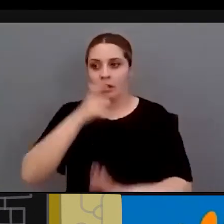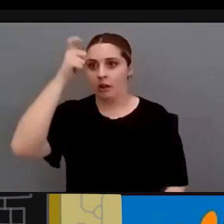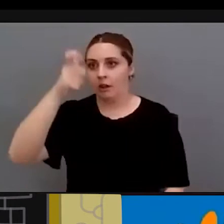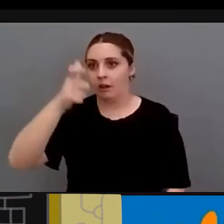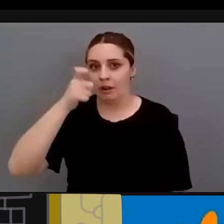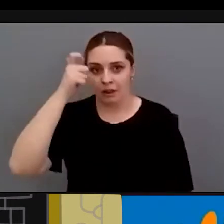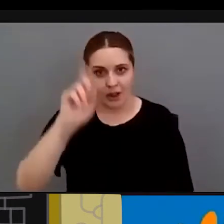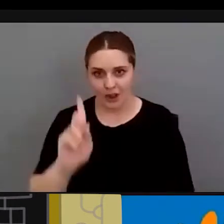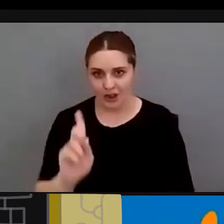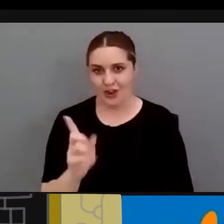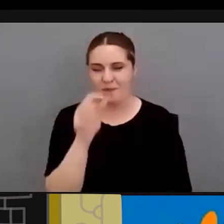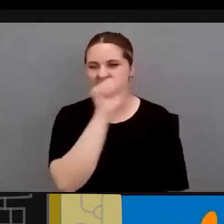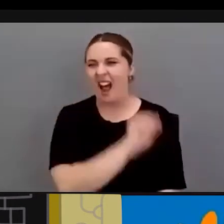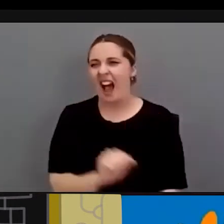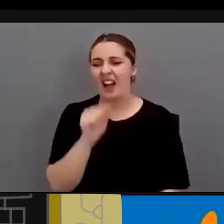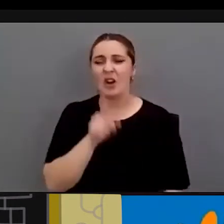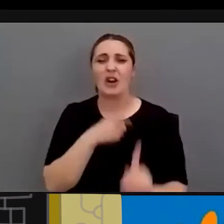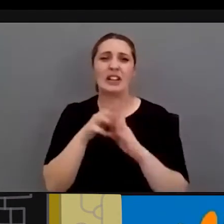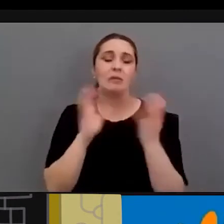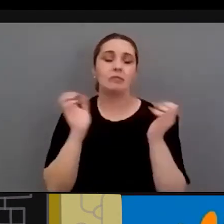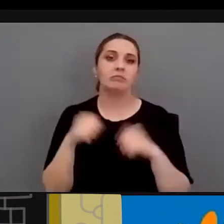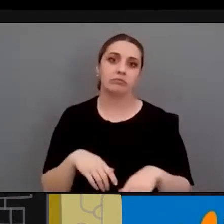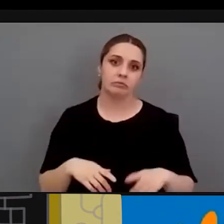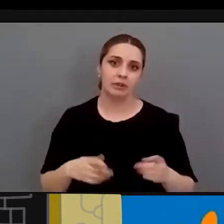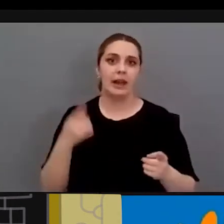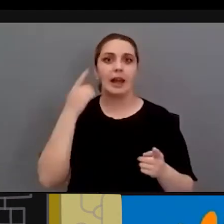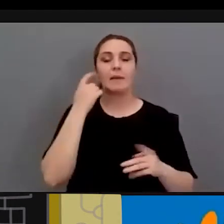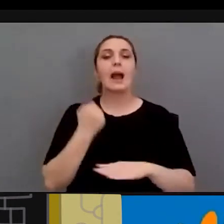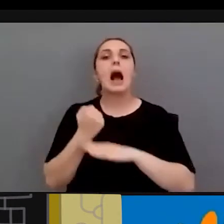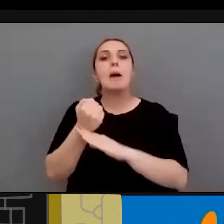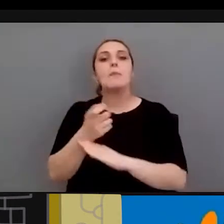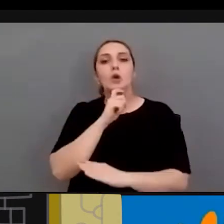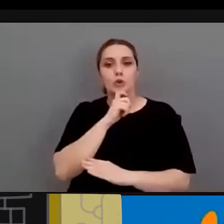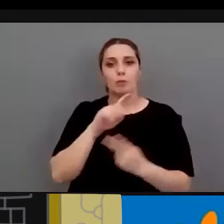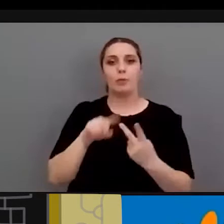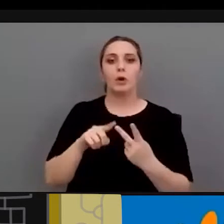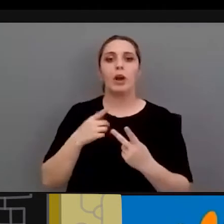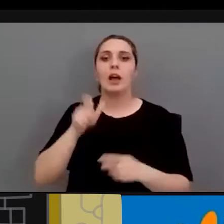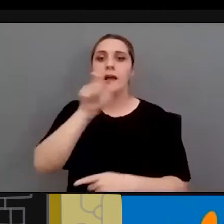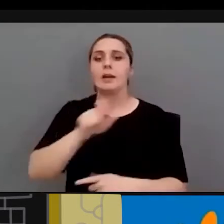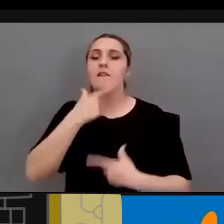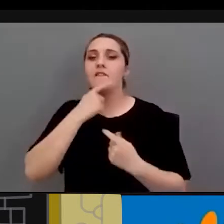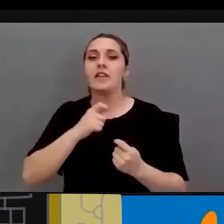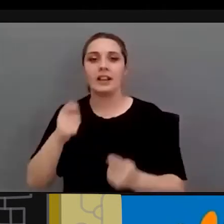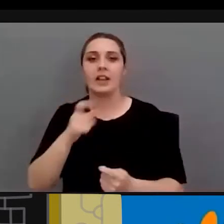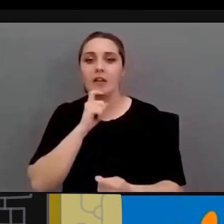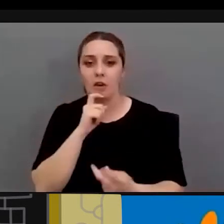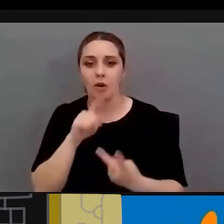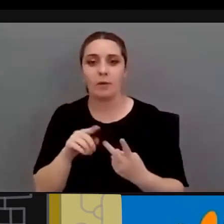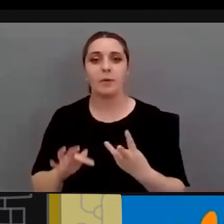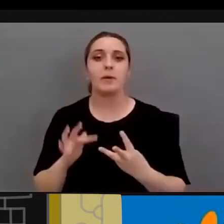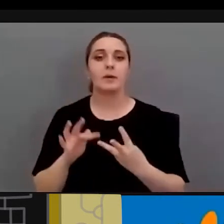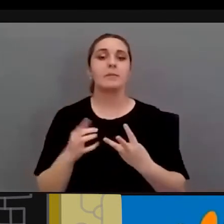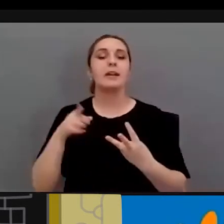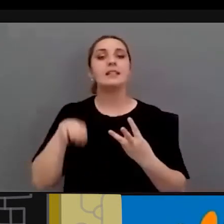tantísimos años llegar a esa concreción cómo deben ser los apoyos cómo deben ser los agentes facilitadores y cómo denunciamos